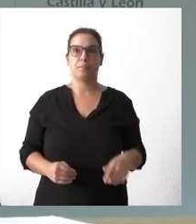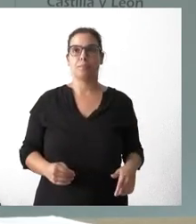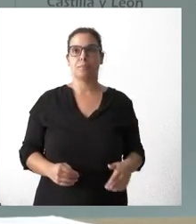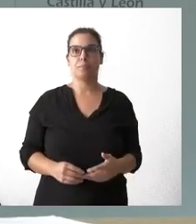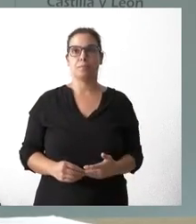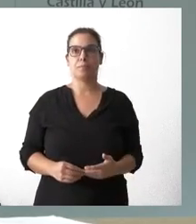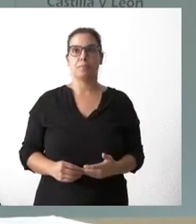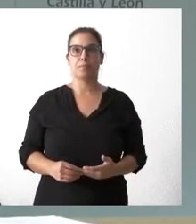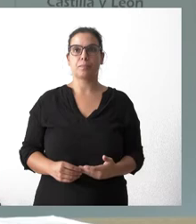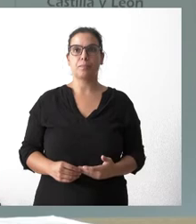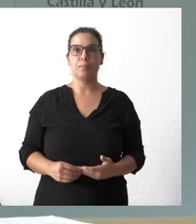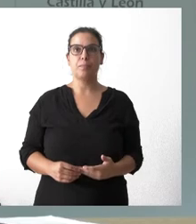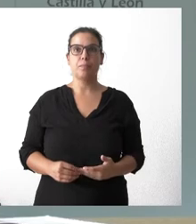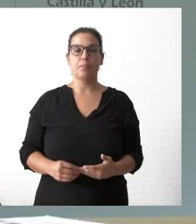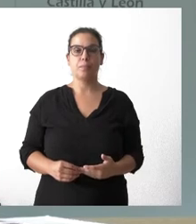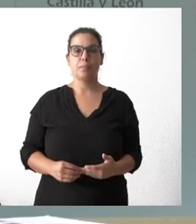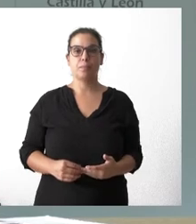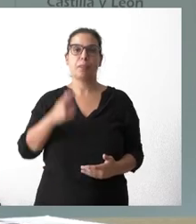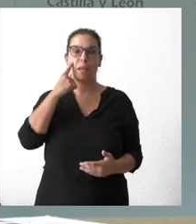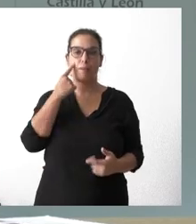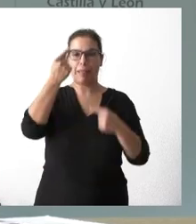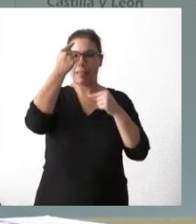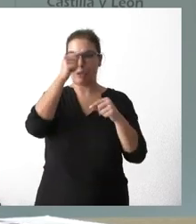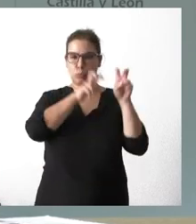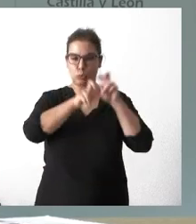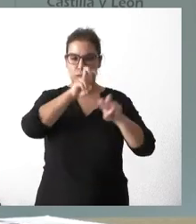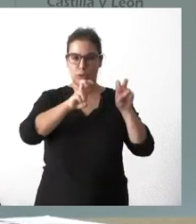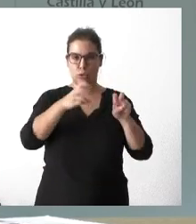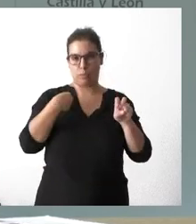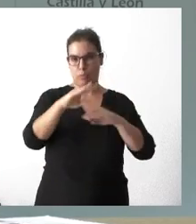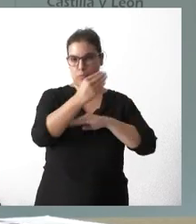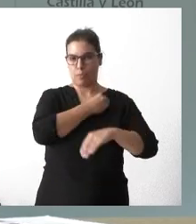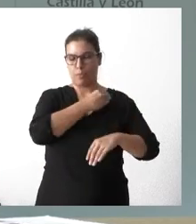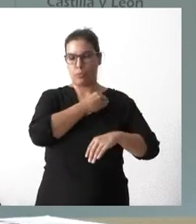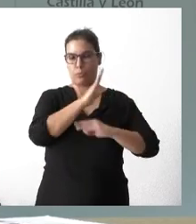SEÑOR A ver si encuentro un dato de lo que usted me planteaba.